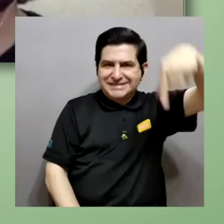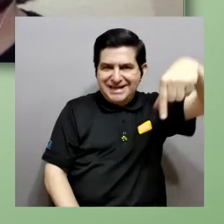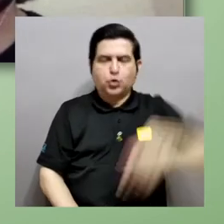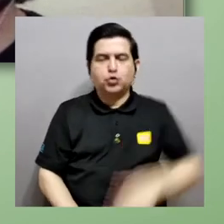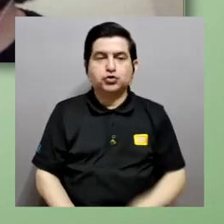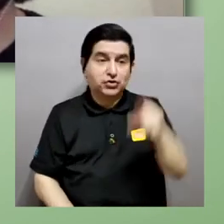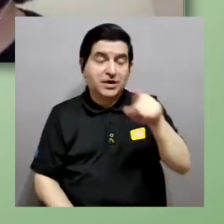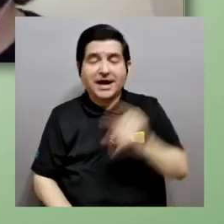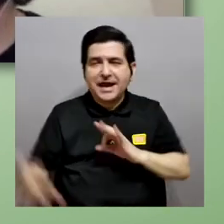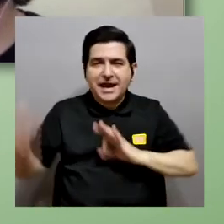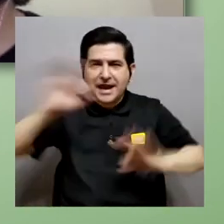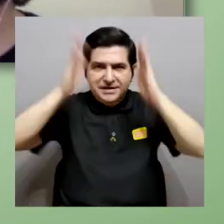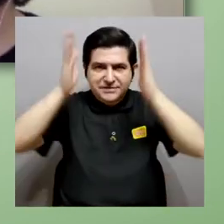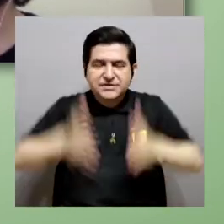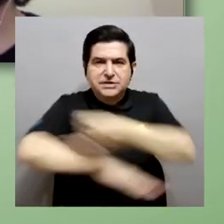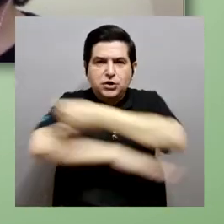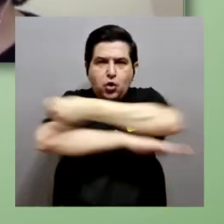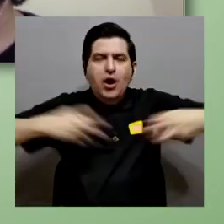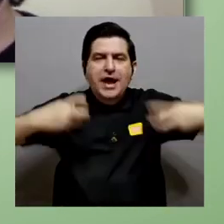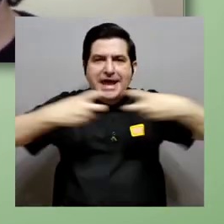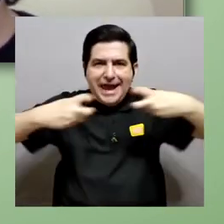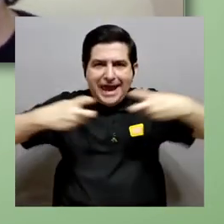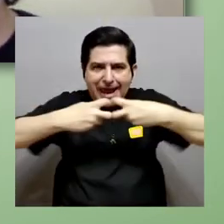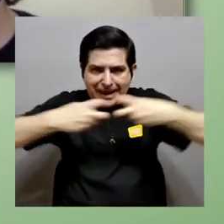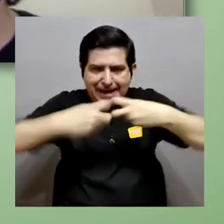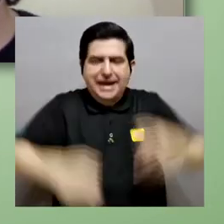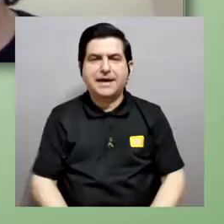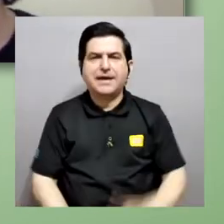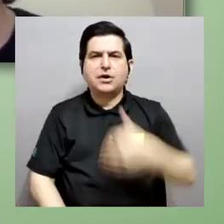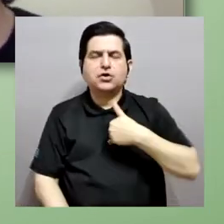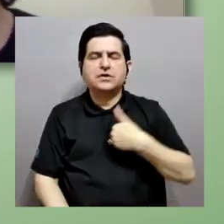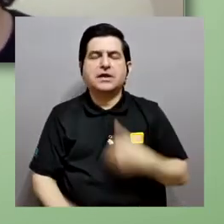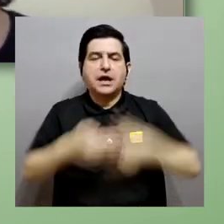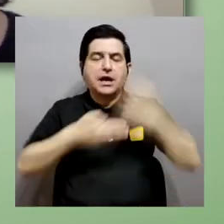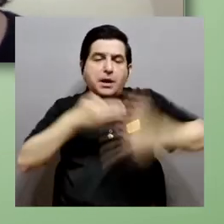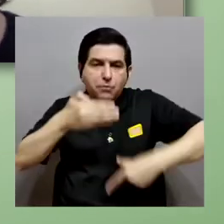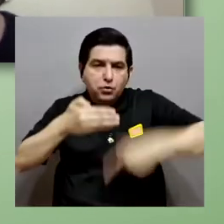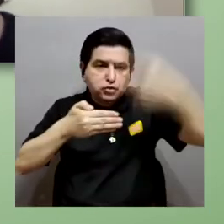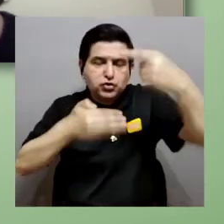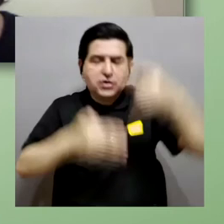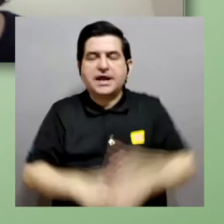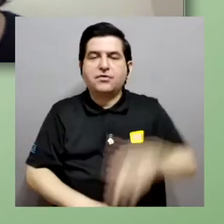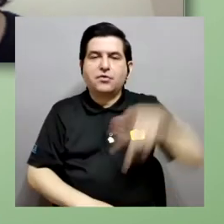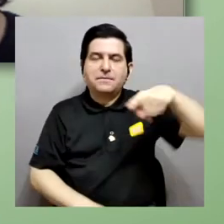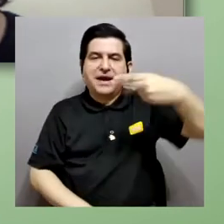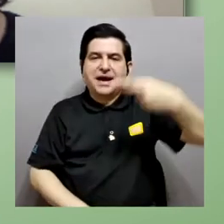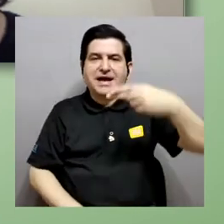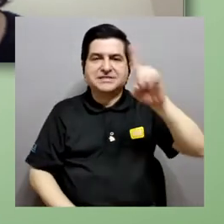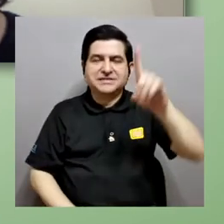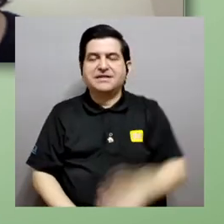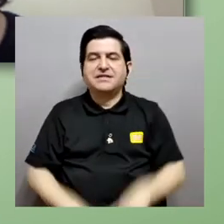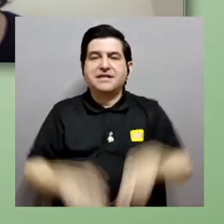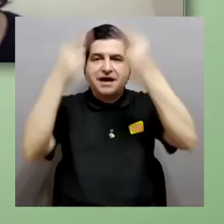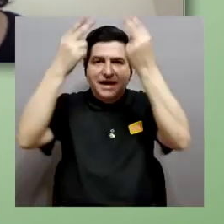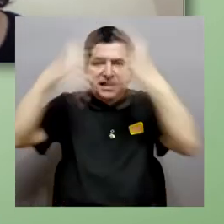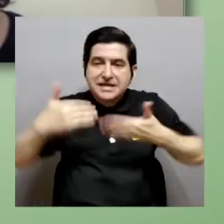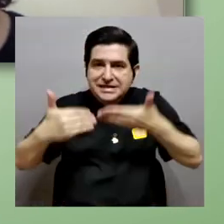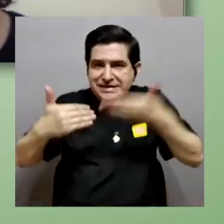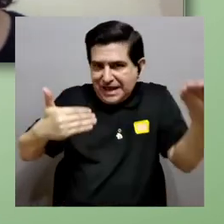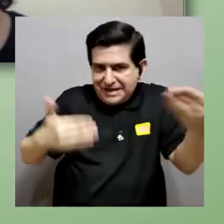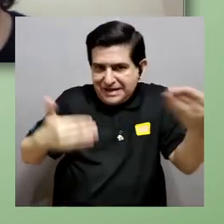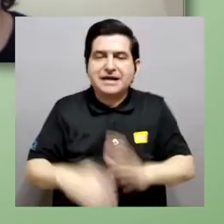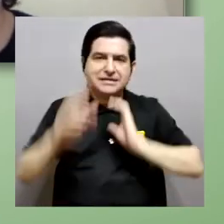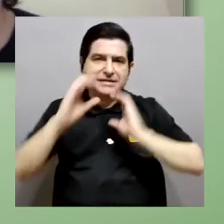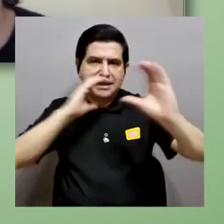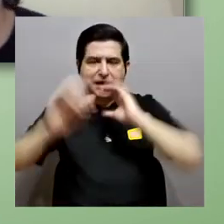Quiroz él es físico e ingeniero eléctrico tiene un posgrado phd en internet de las cosas